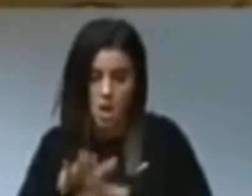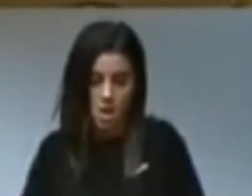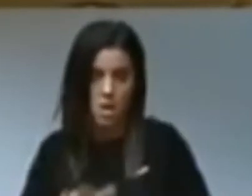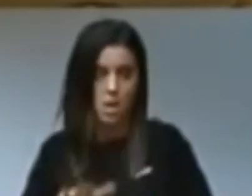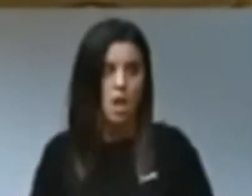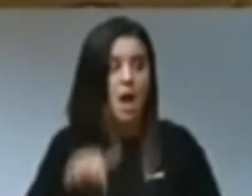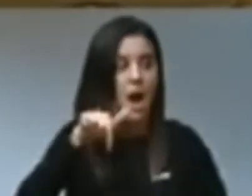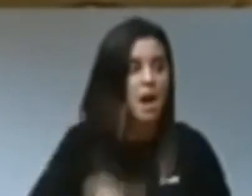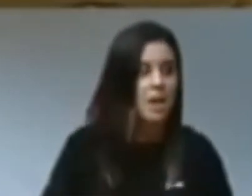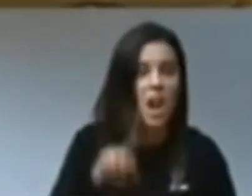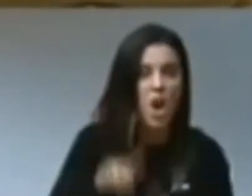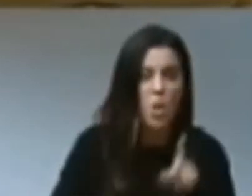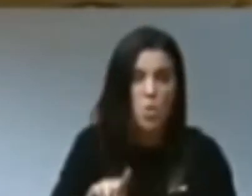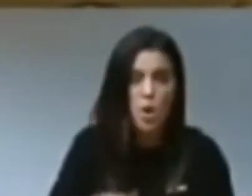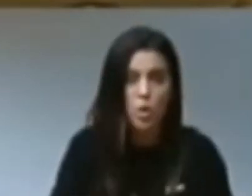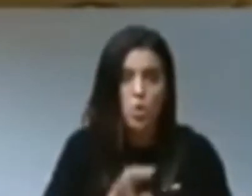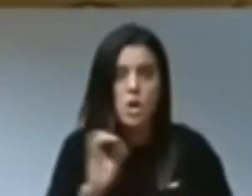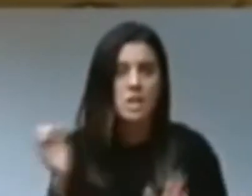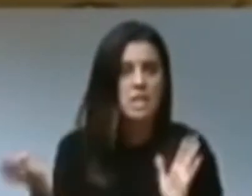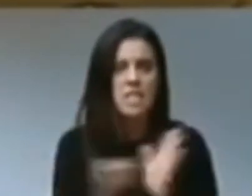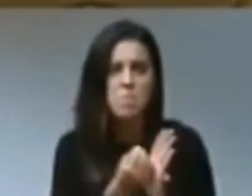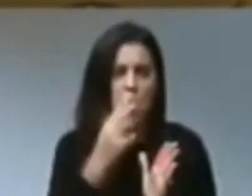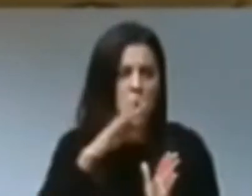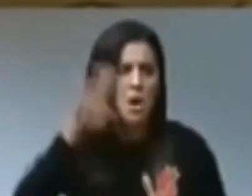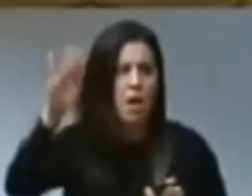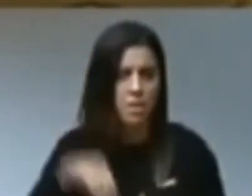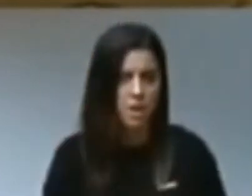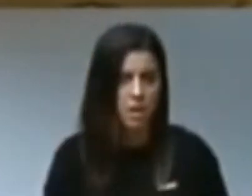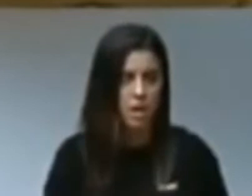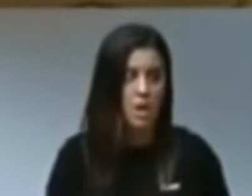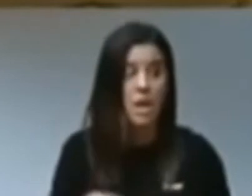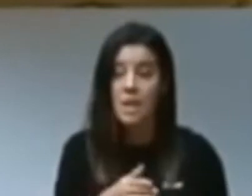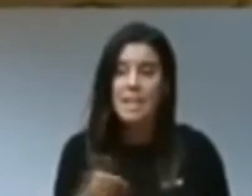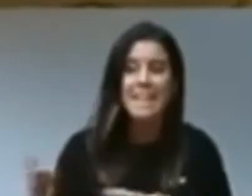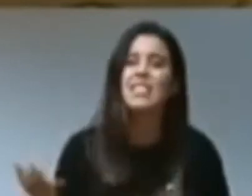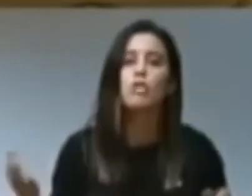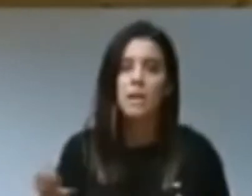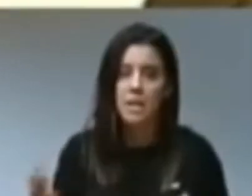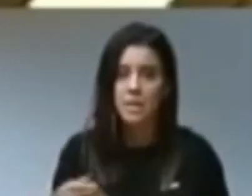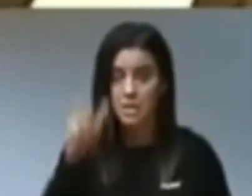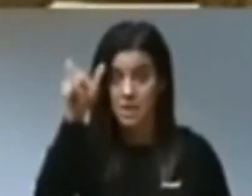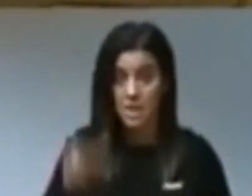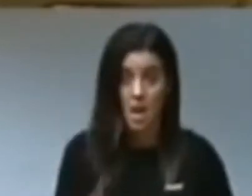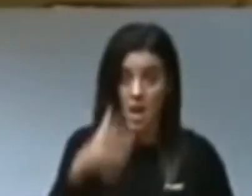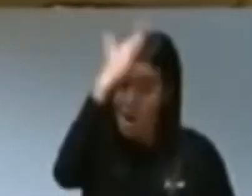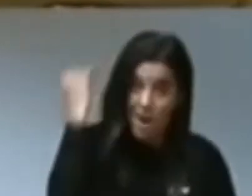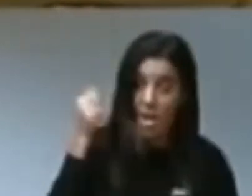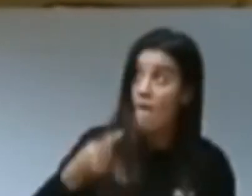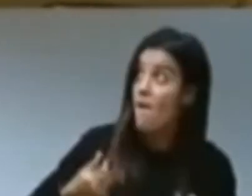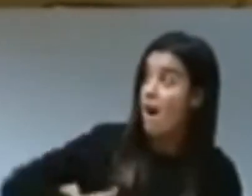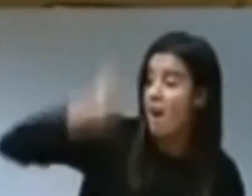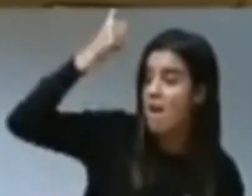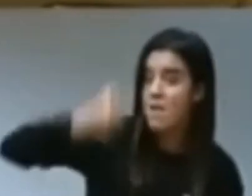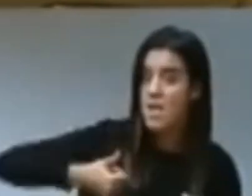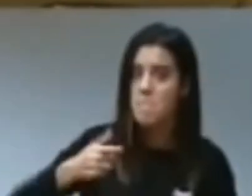de algún partido de aquí bajo un símbolo nazi? ¿Qué es esto? El señor Iglesias bajo la hoz y el martillo.